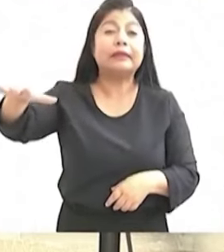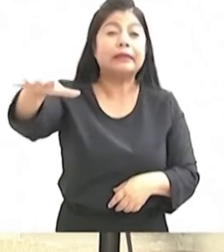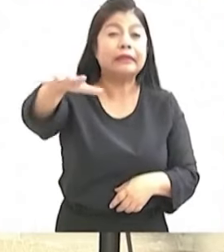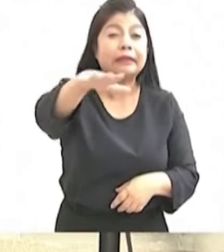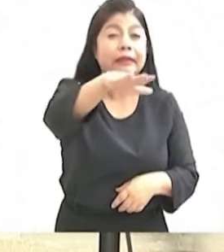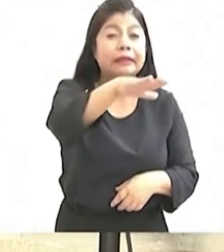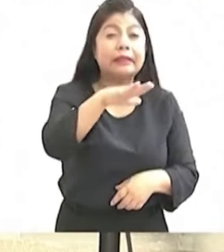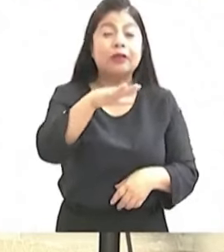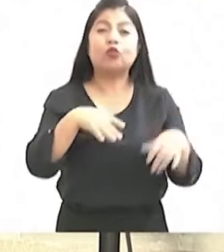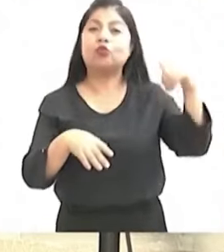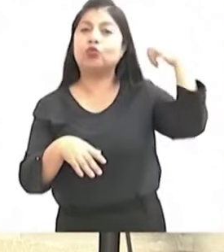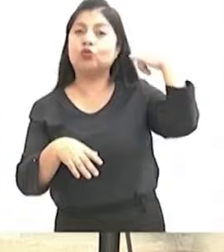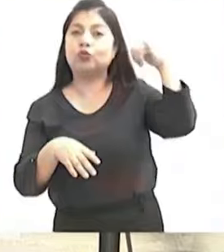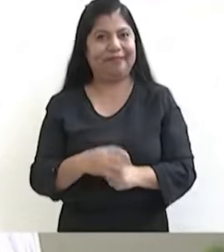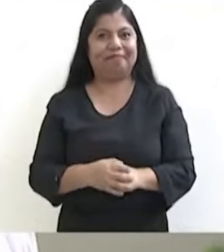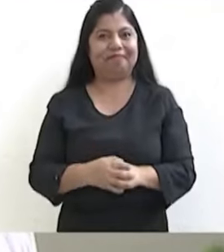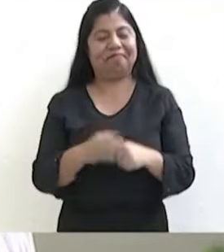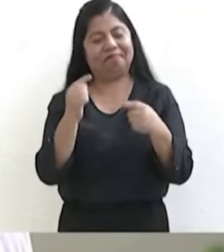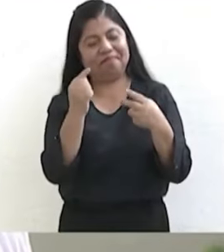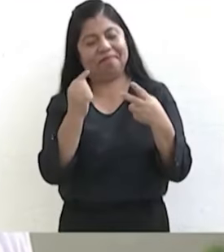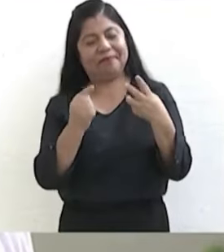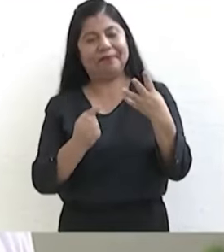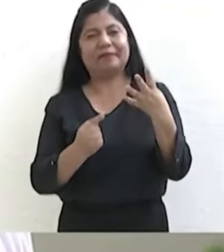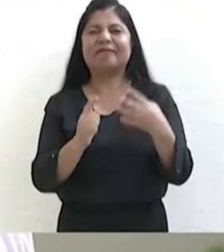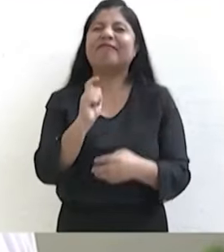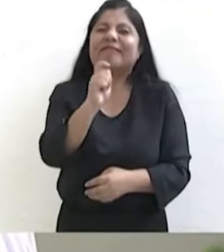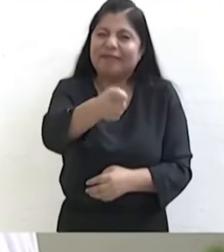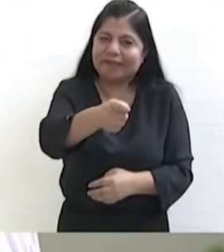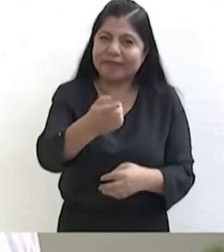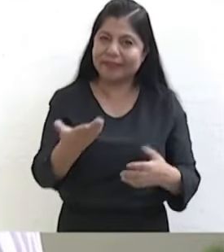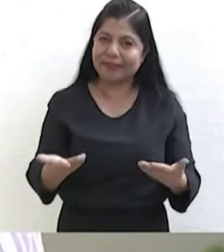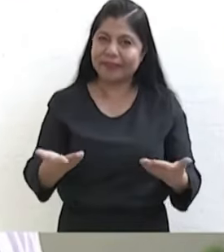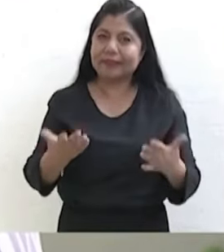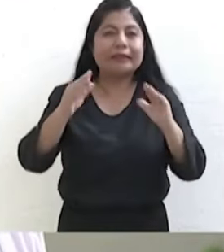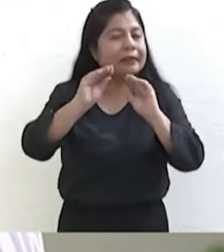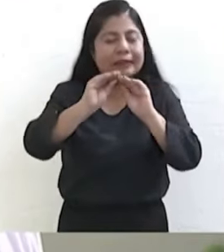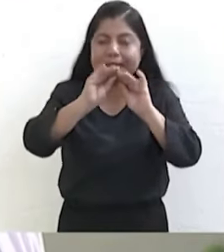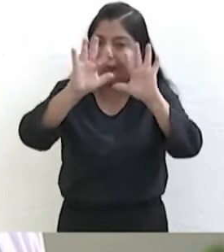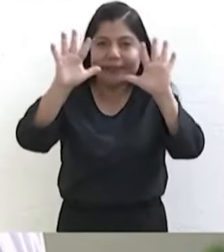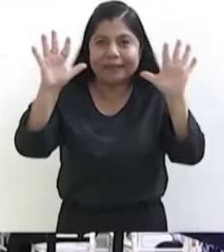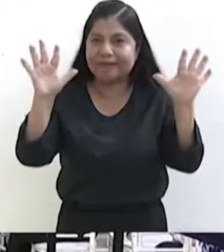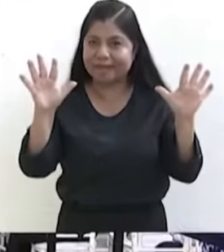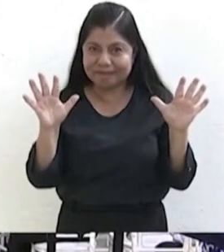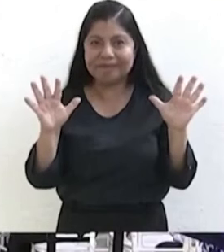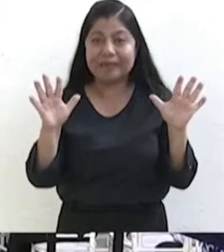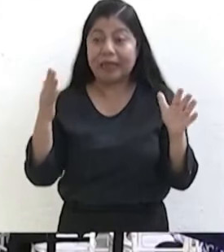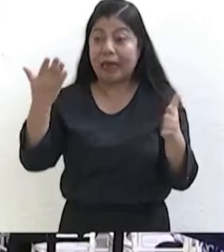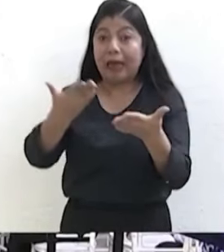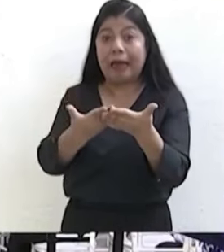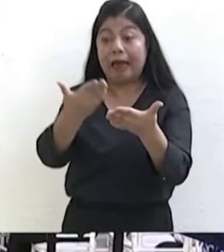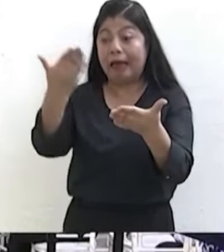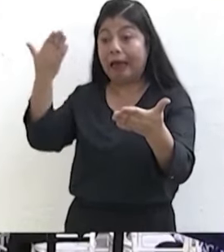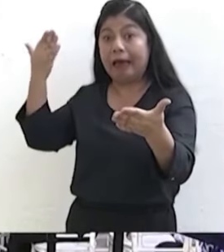Estado de Yucatán. Estamos demostrando que es viable, si